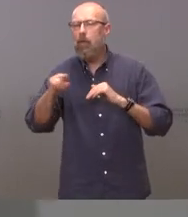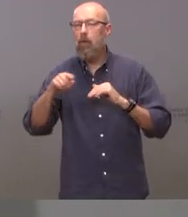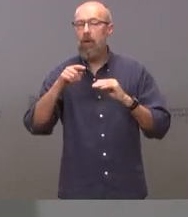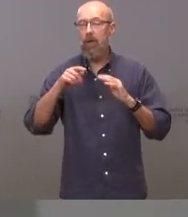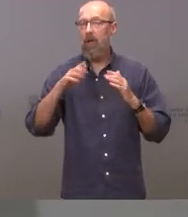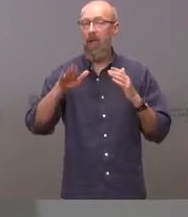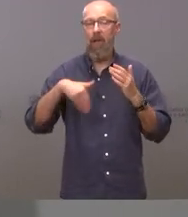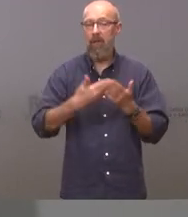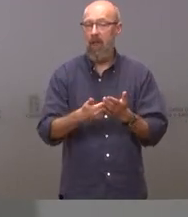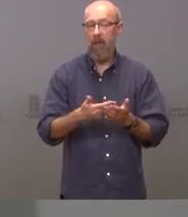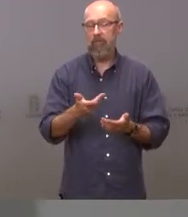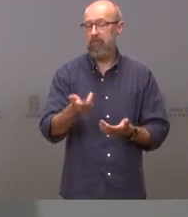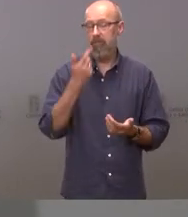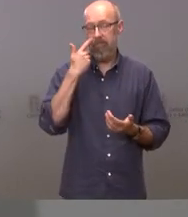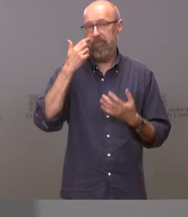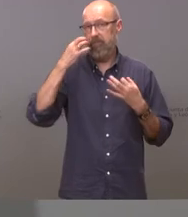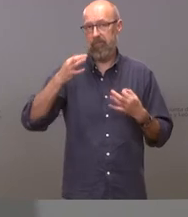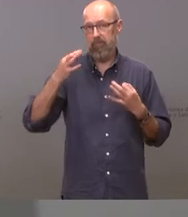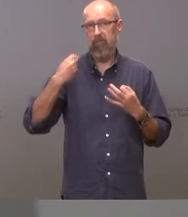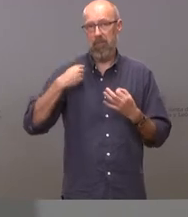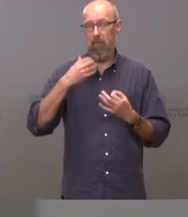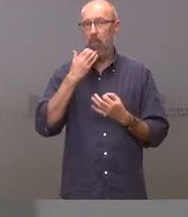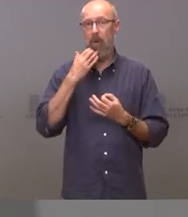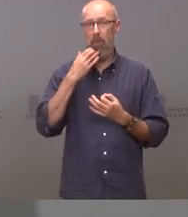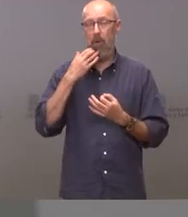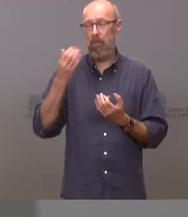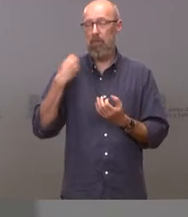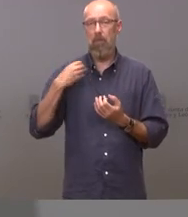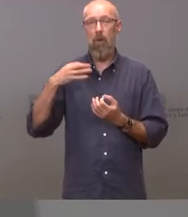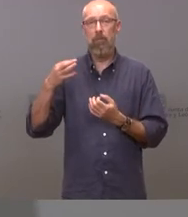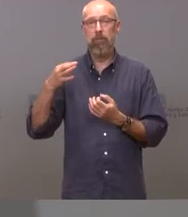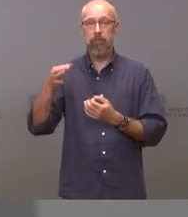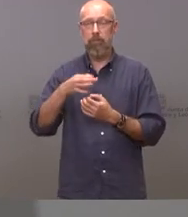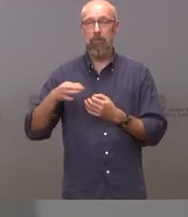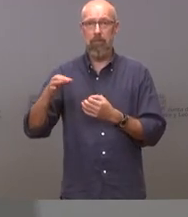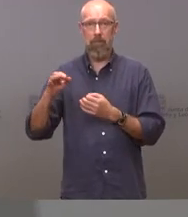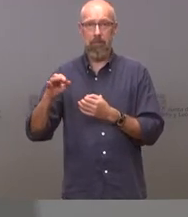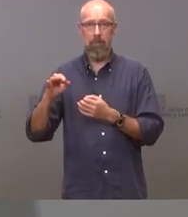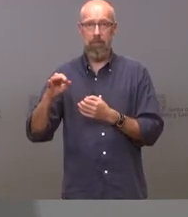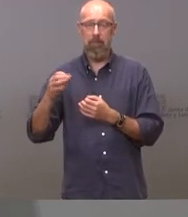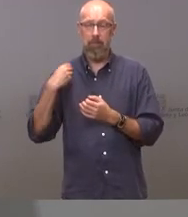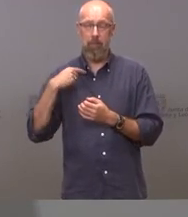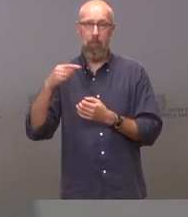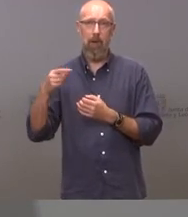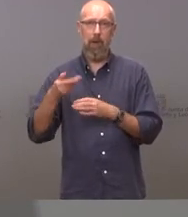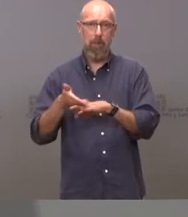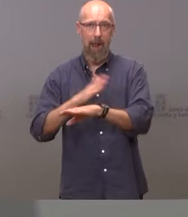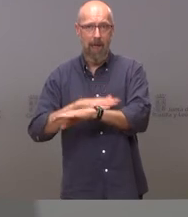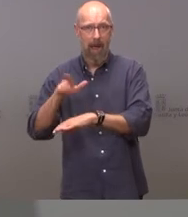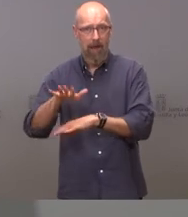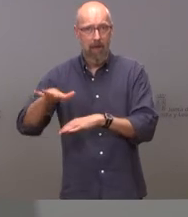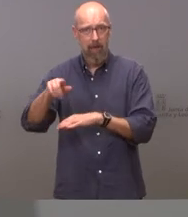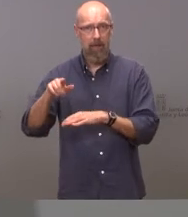ocurrido en Baleares donde creo que tampoco ha dimitido nadie en Baleares cuando